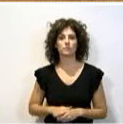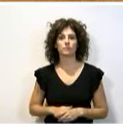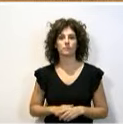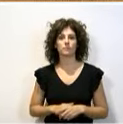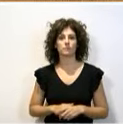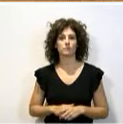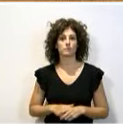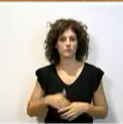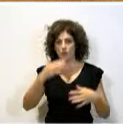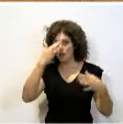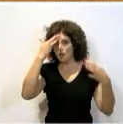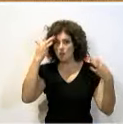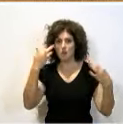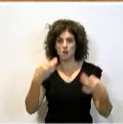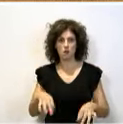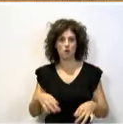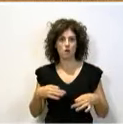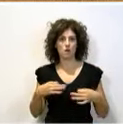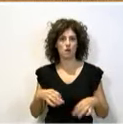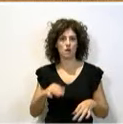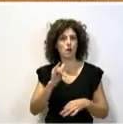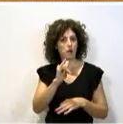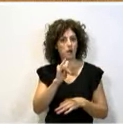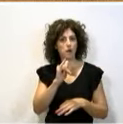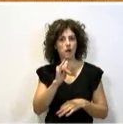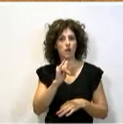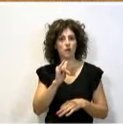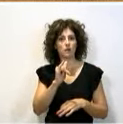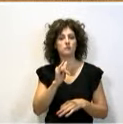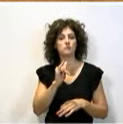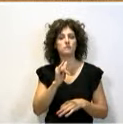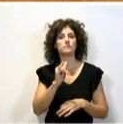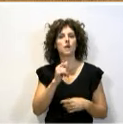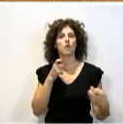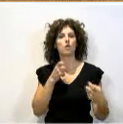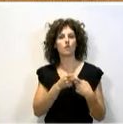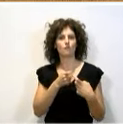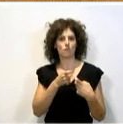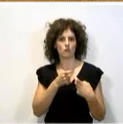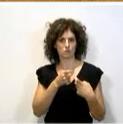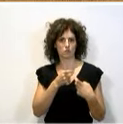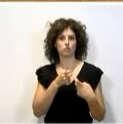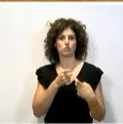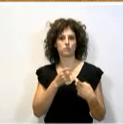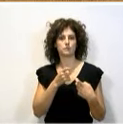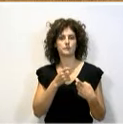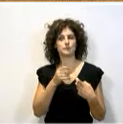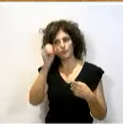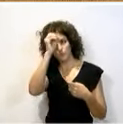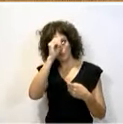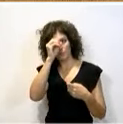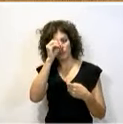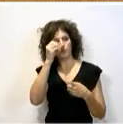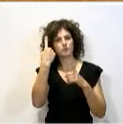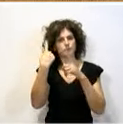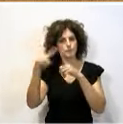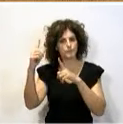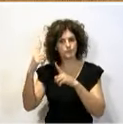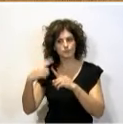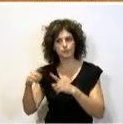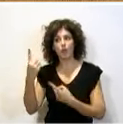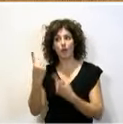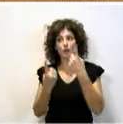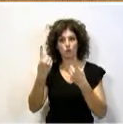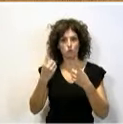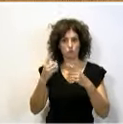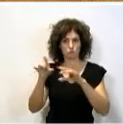es evidente que hay conflictos y posicionamientos diferentes en algunos territorios.